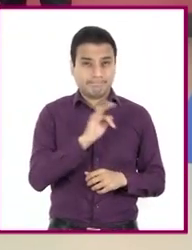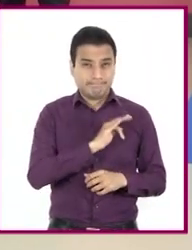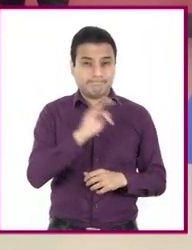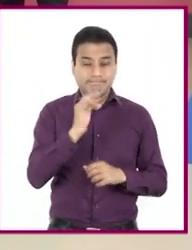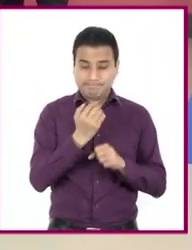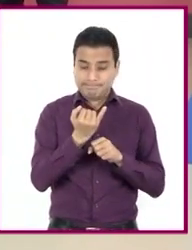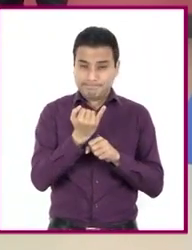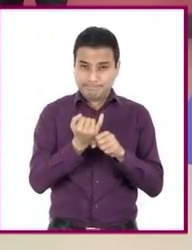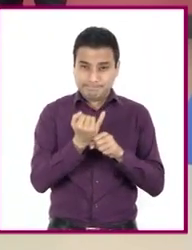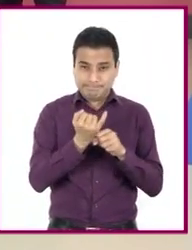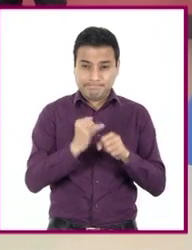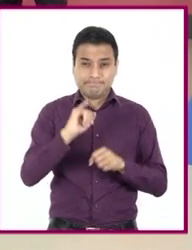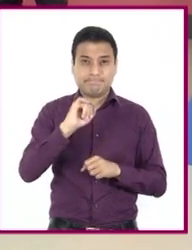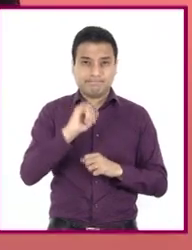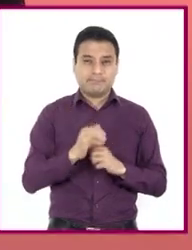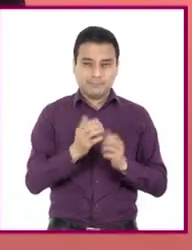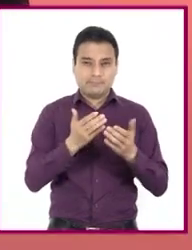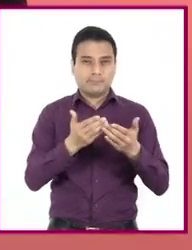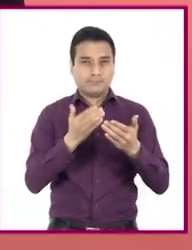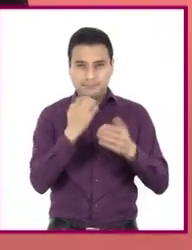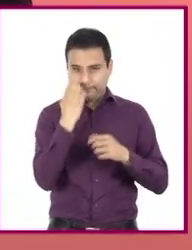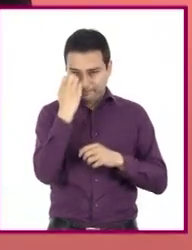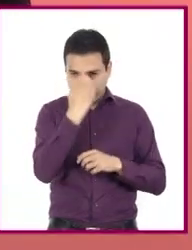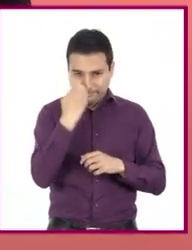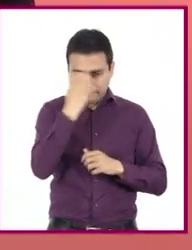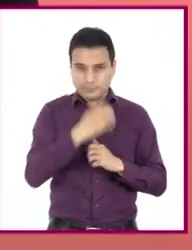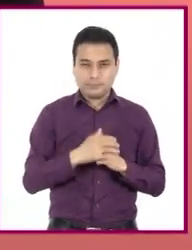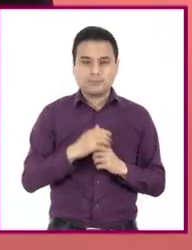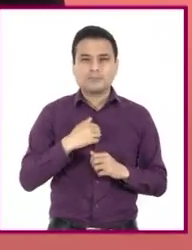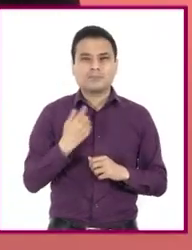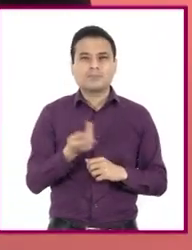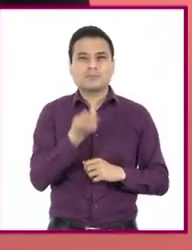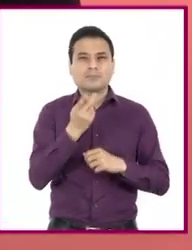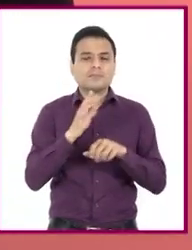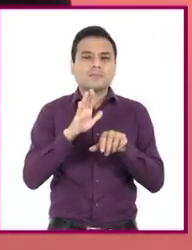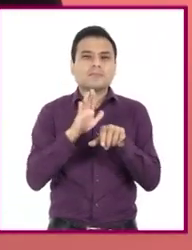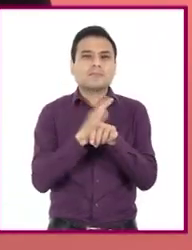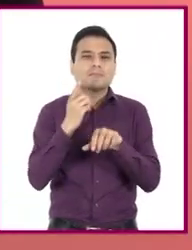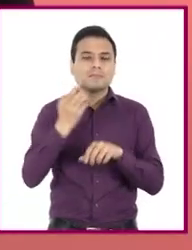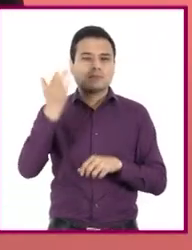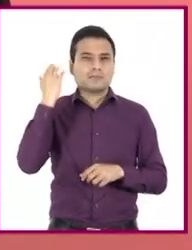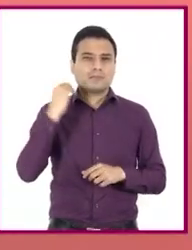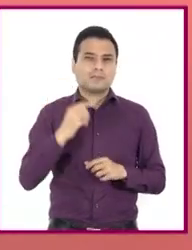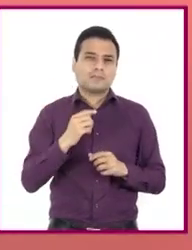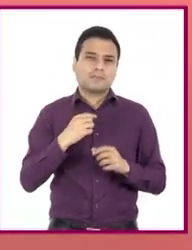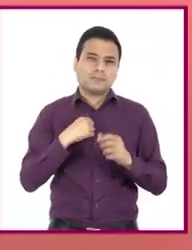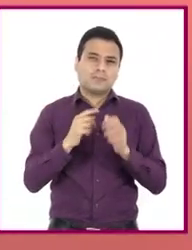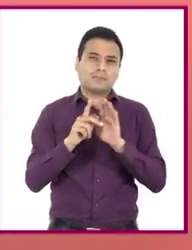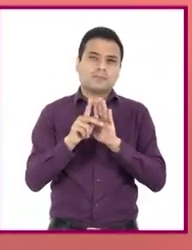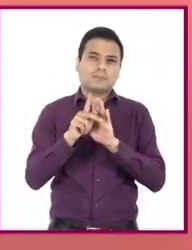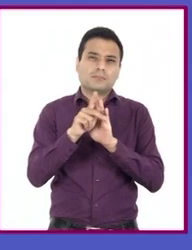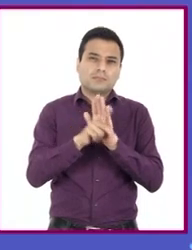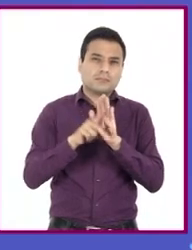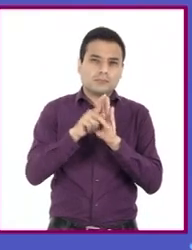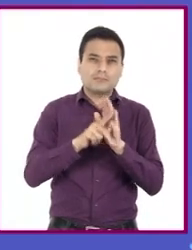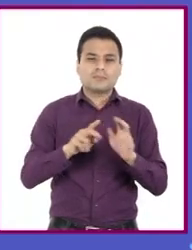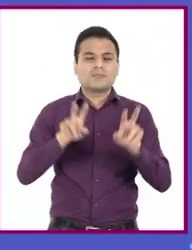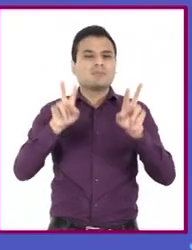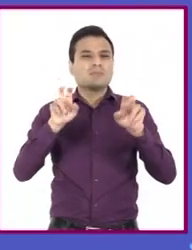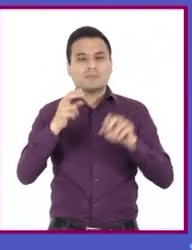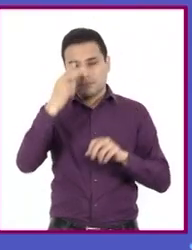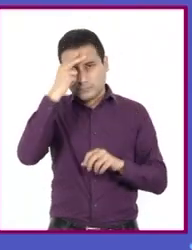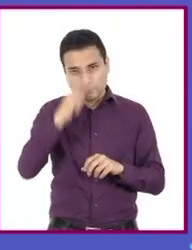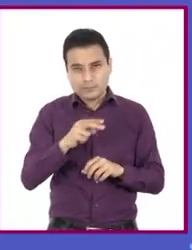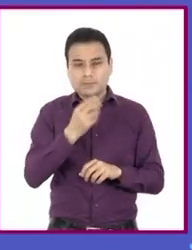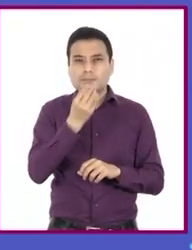Claro, con previa valoración. Lo pregunto porque hace poco vi un documental sobre hábitos alimenticios en nuestro país y me parece